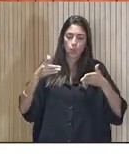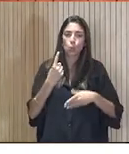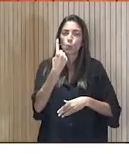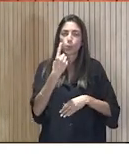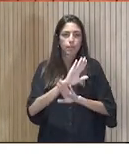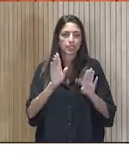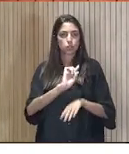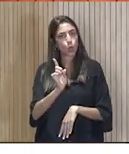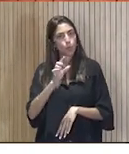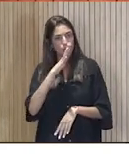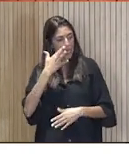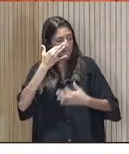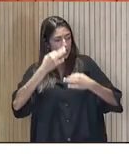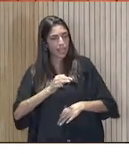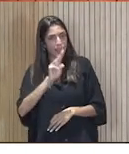esa.